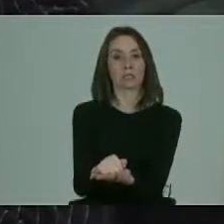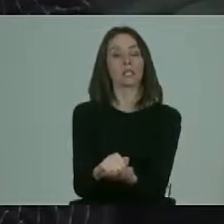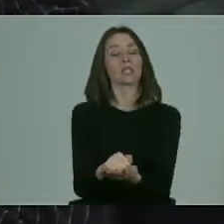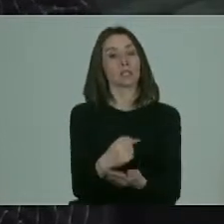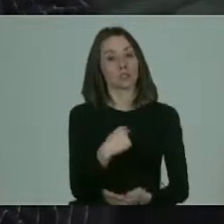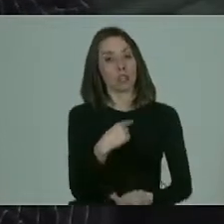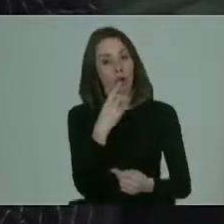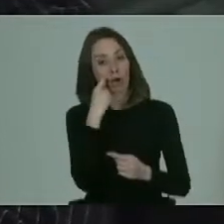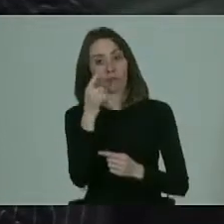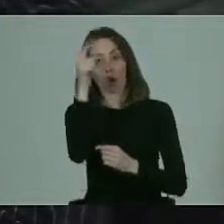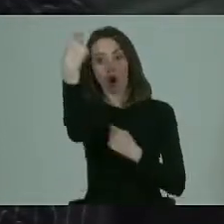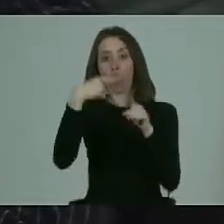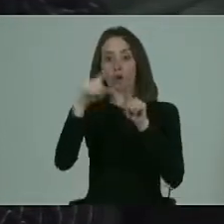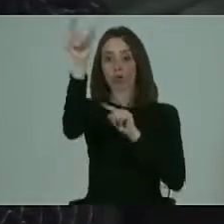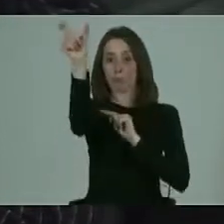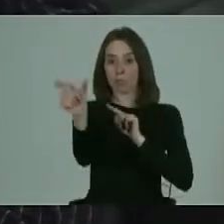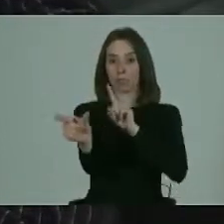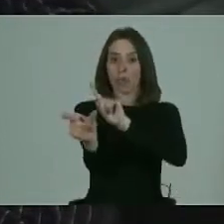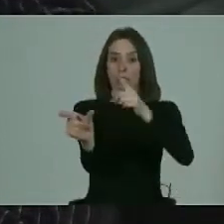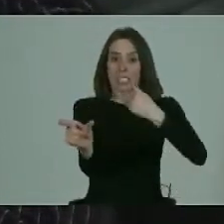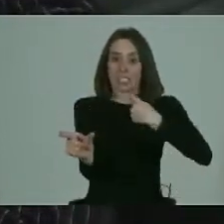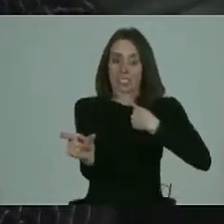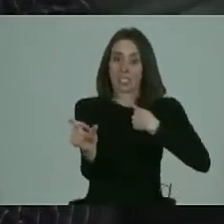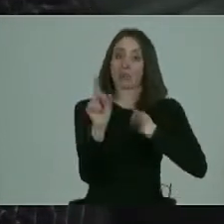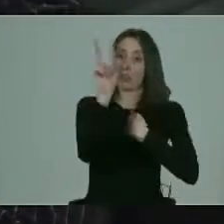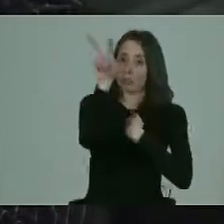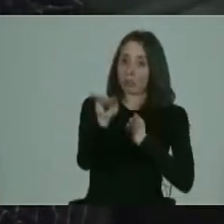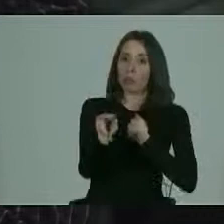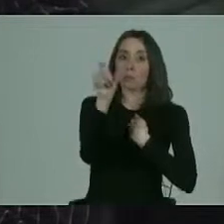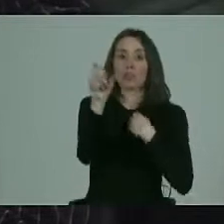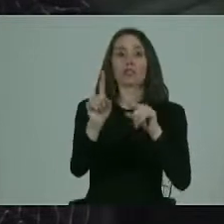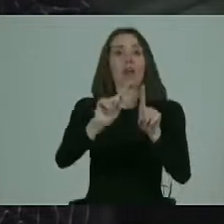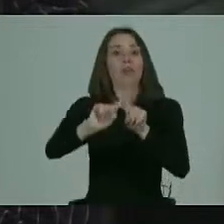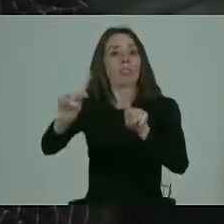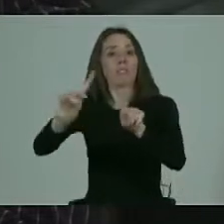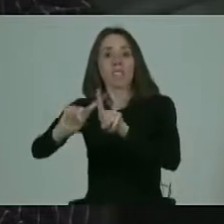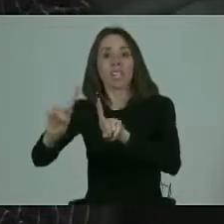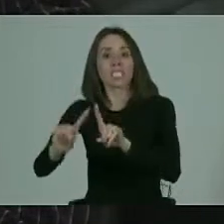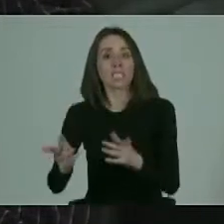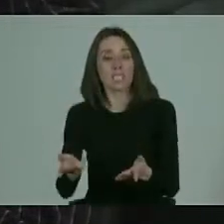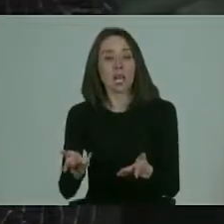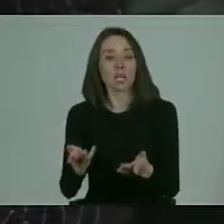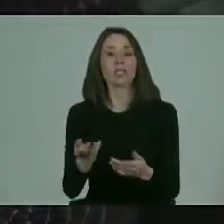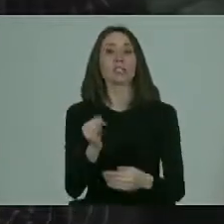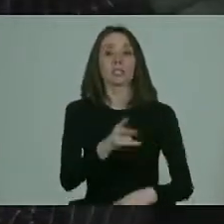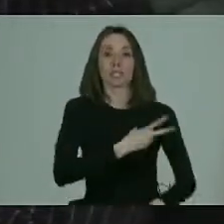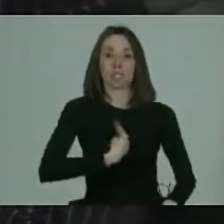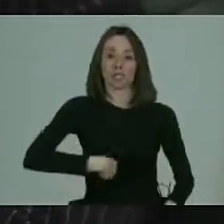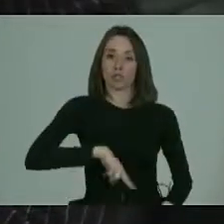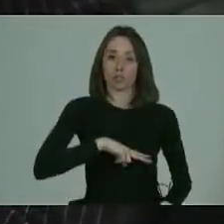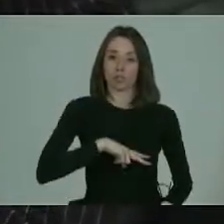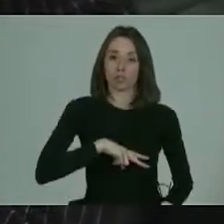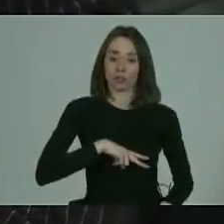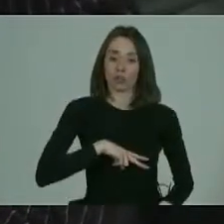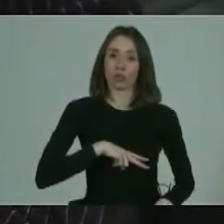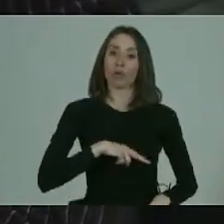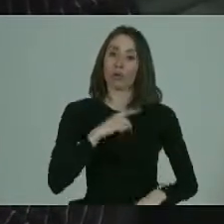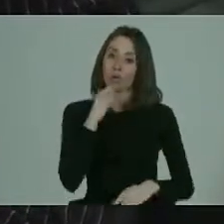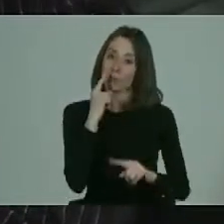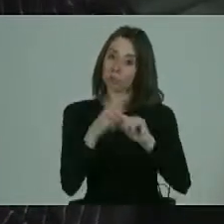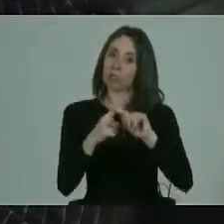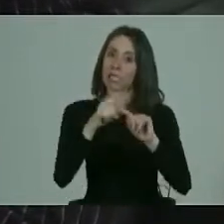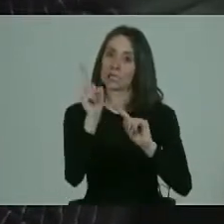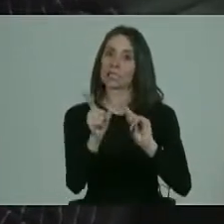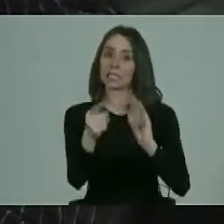reconozco en otro ser distinto a mí una persona diversa. Creo que en la medida que nosotros no hagamos esas reivindicaciones